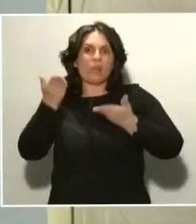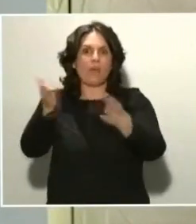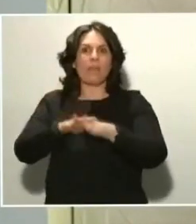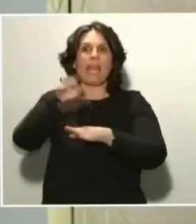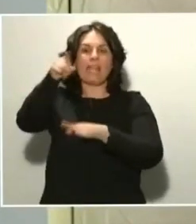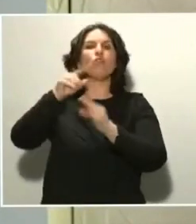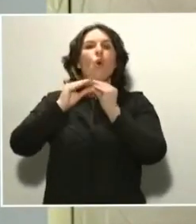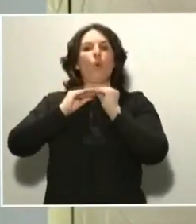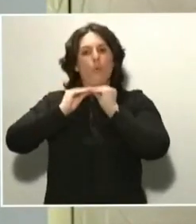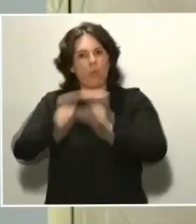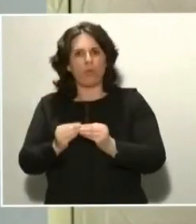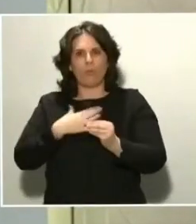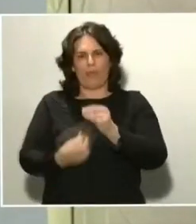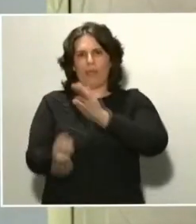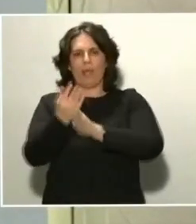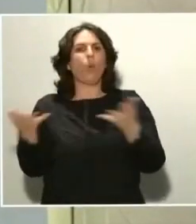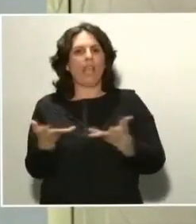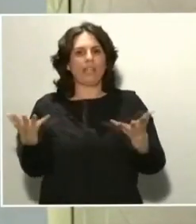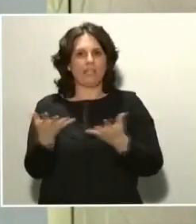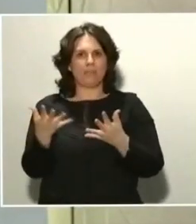urgentes y agilizar también su fabricación.